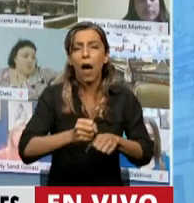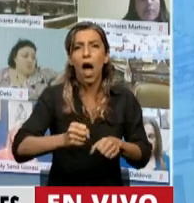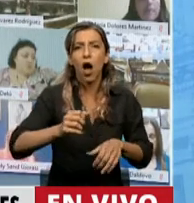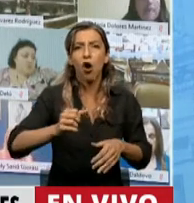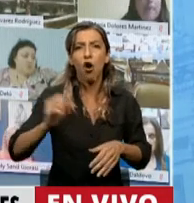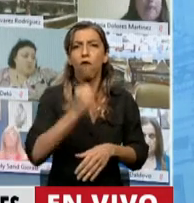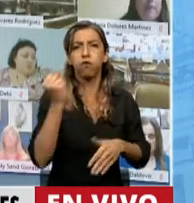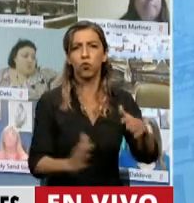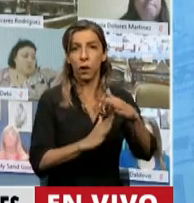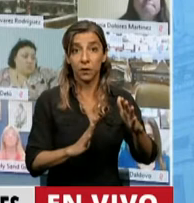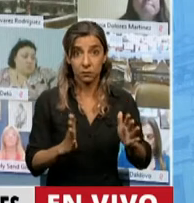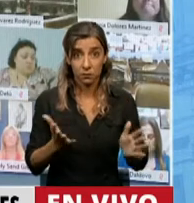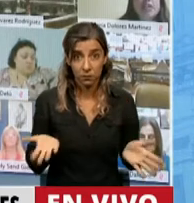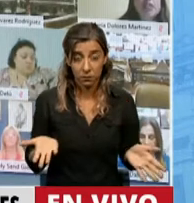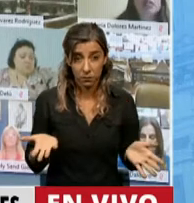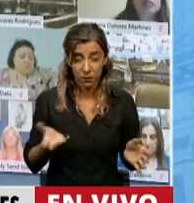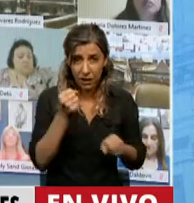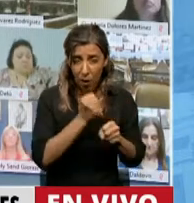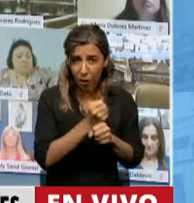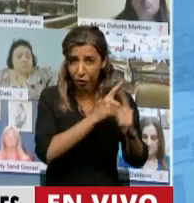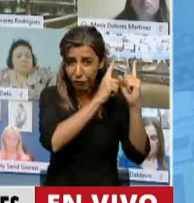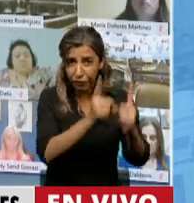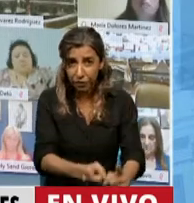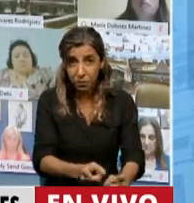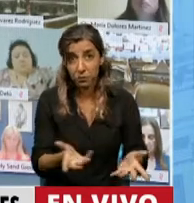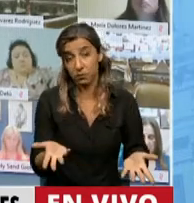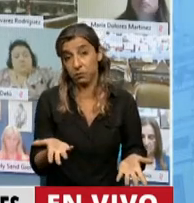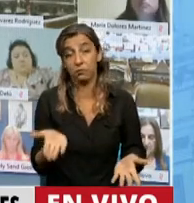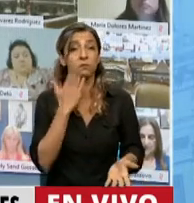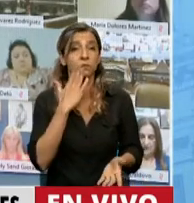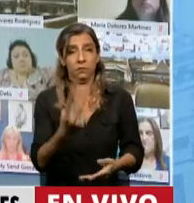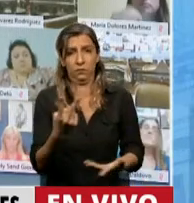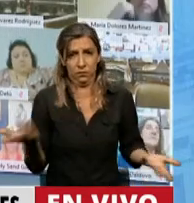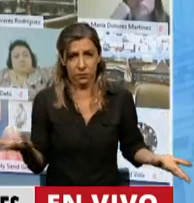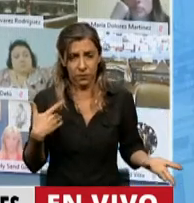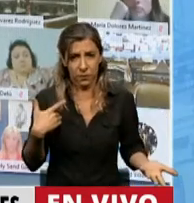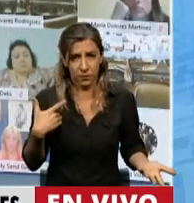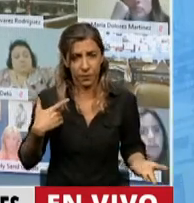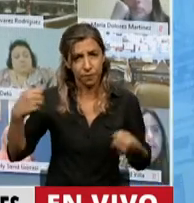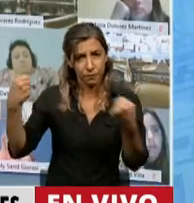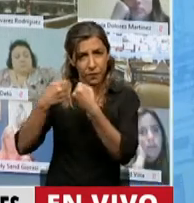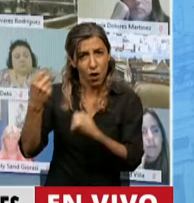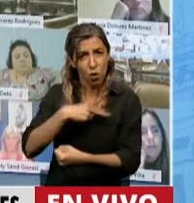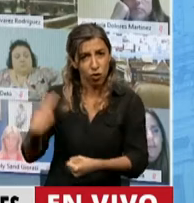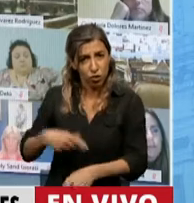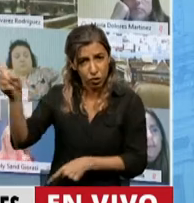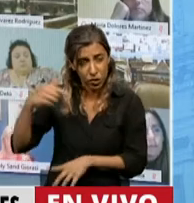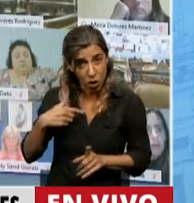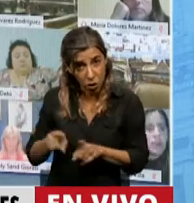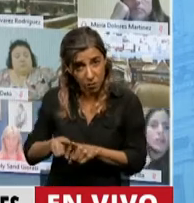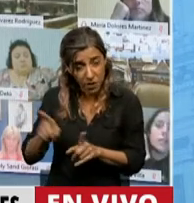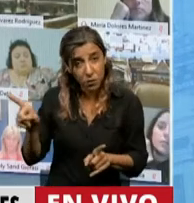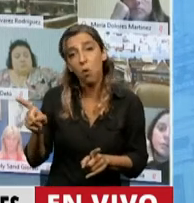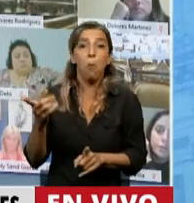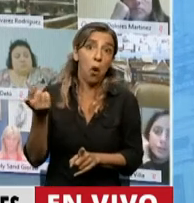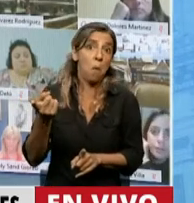que están preocupados por el ambiente. Hipocresía completa. El acuerdo con China, para que sea real lo que se está